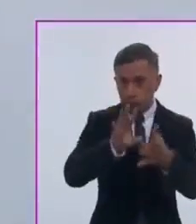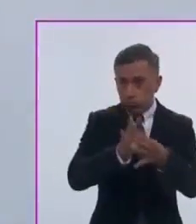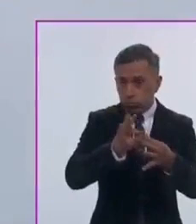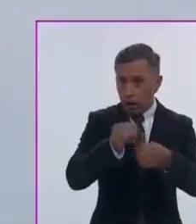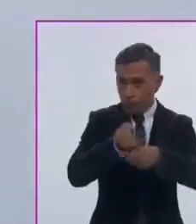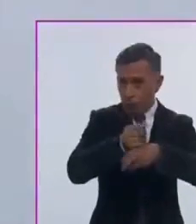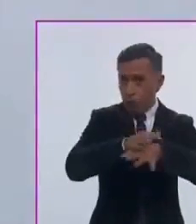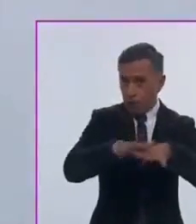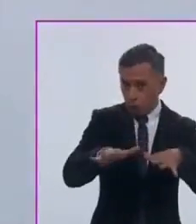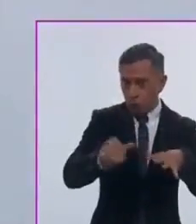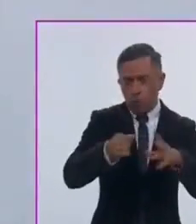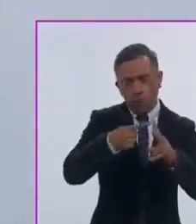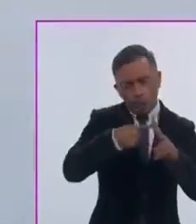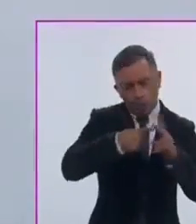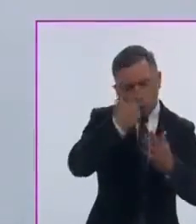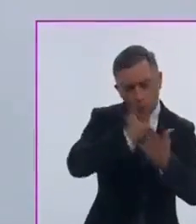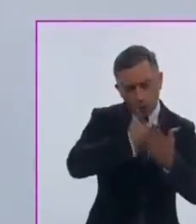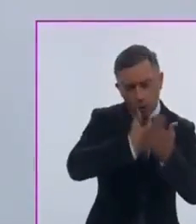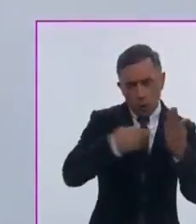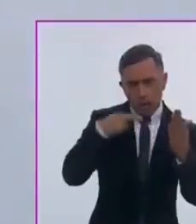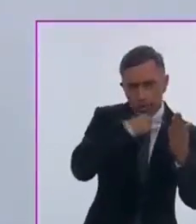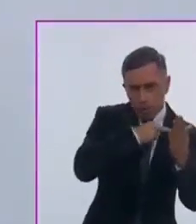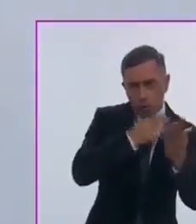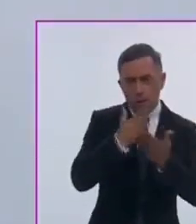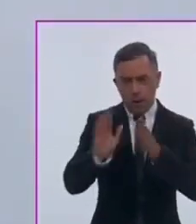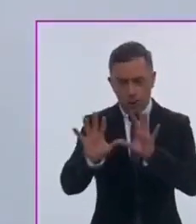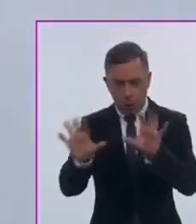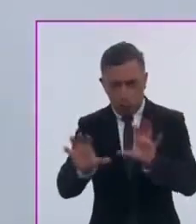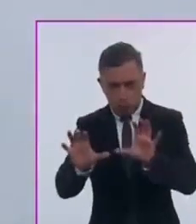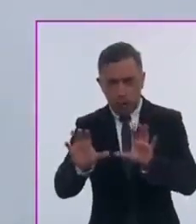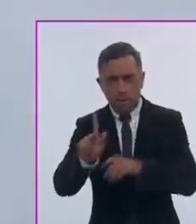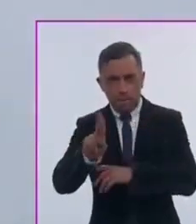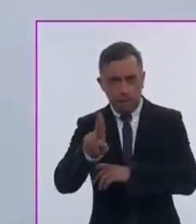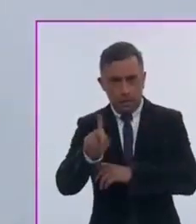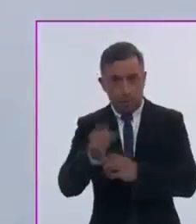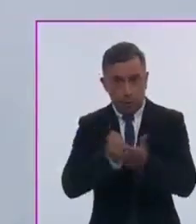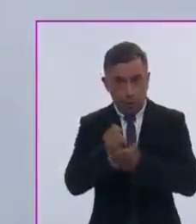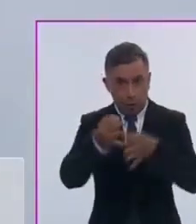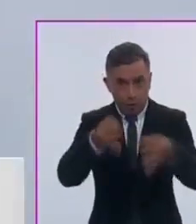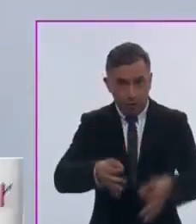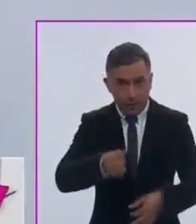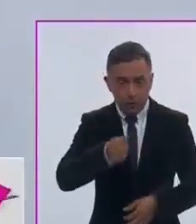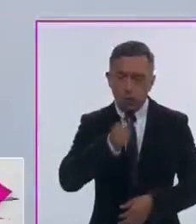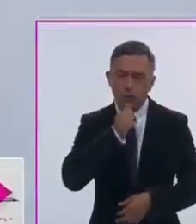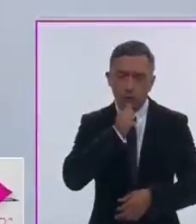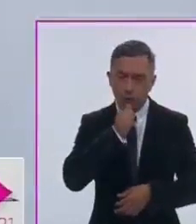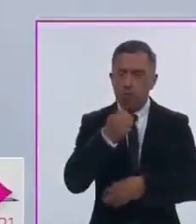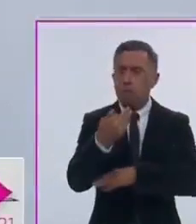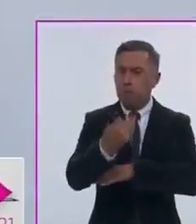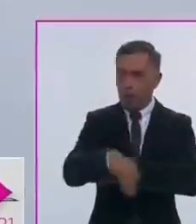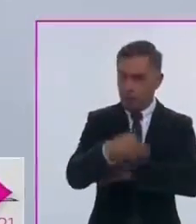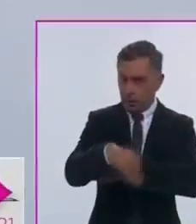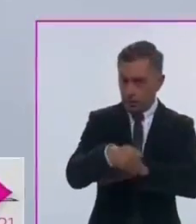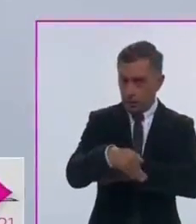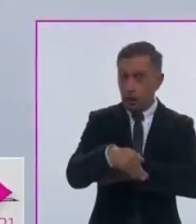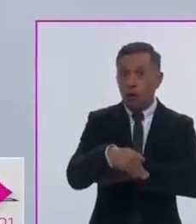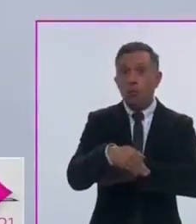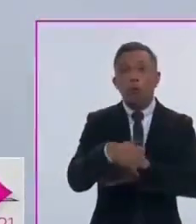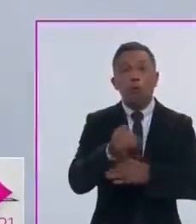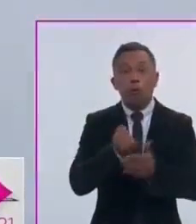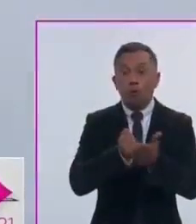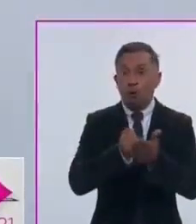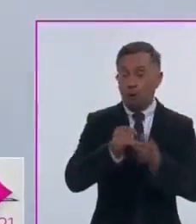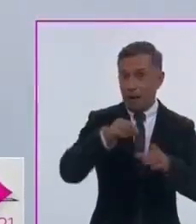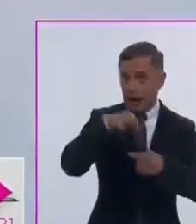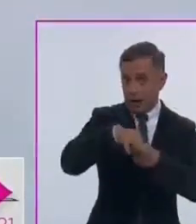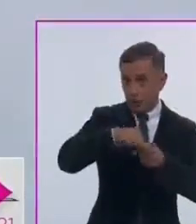tanto a través del conteo rápido como del PREP, es de carácter preliminar. Los resultados definitivos de las elecciones